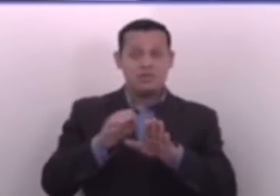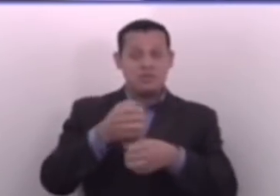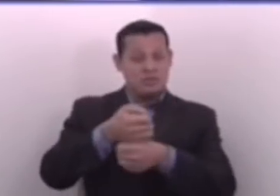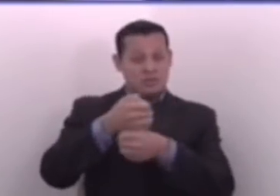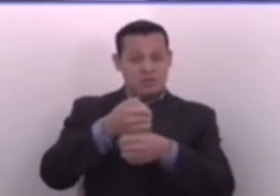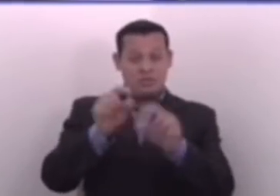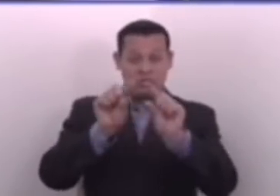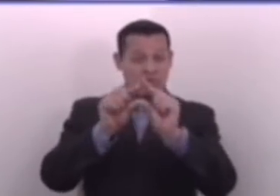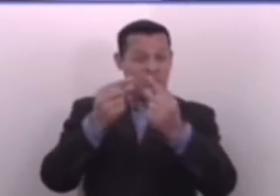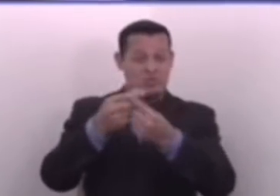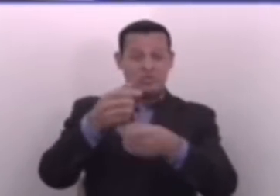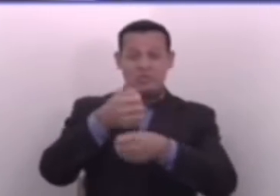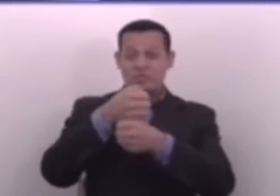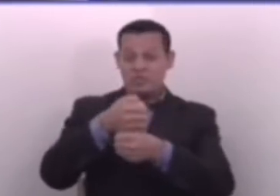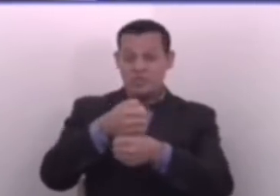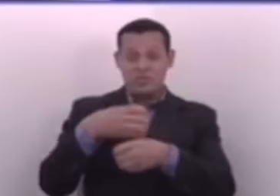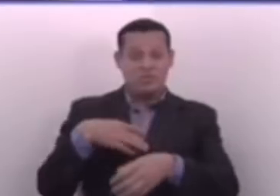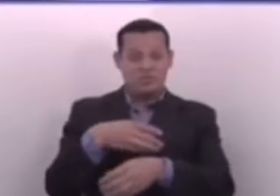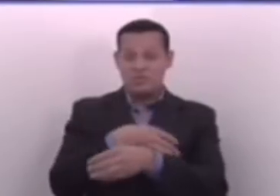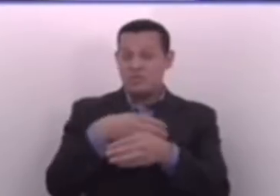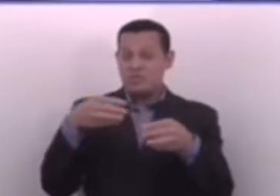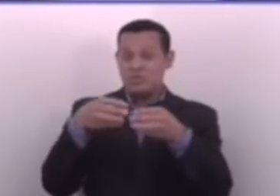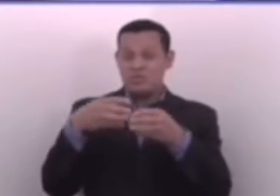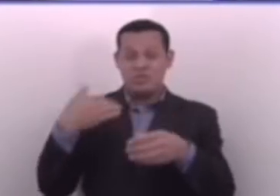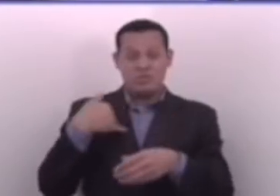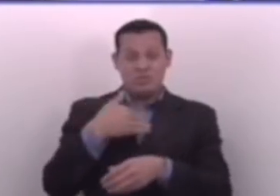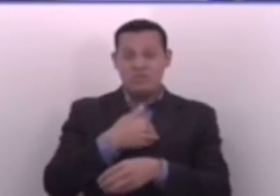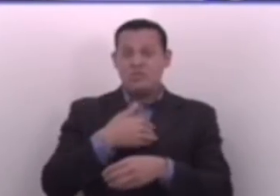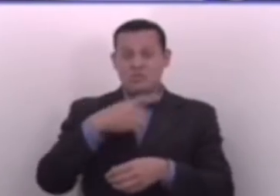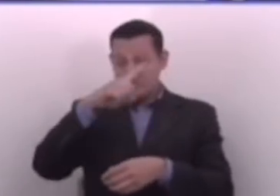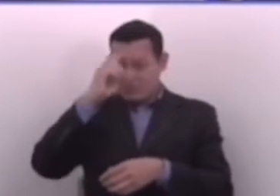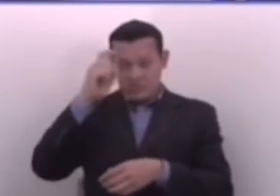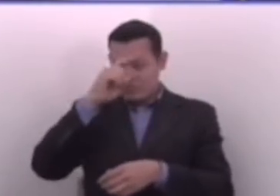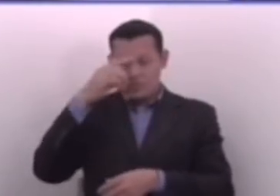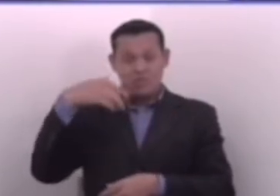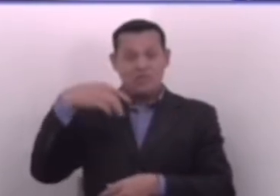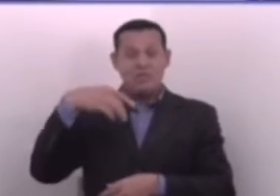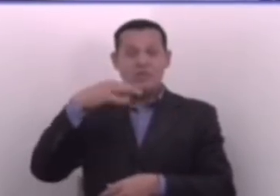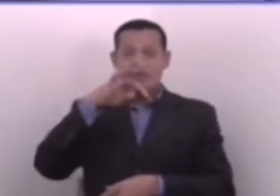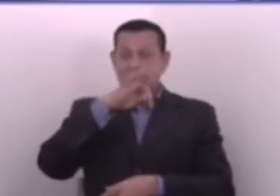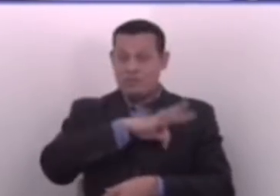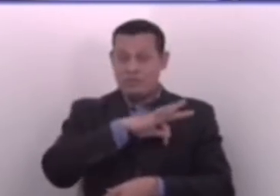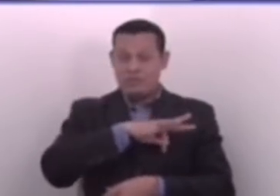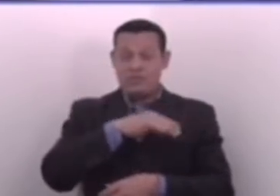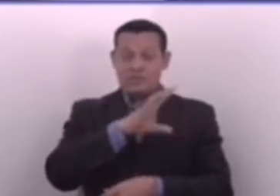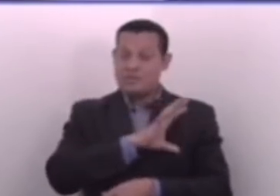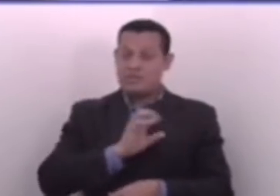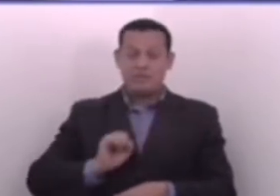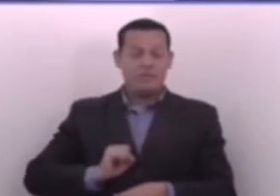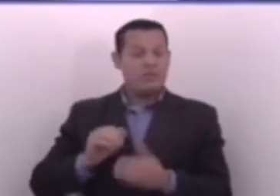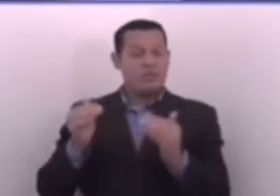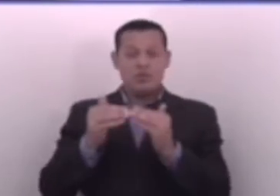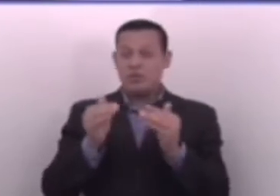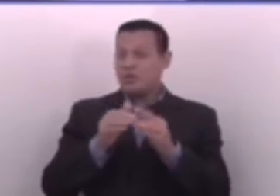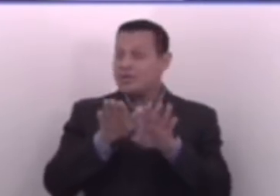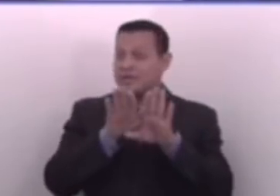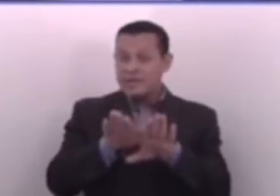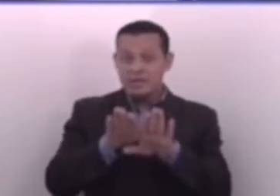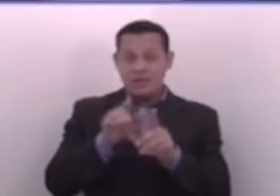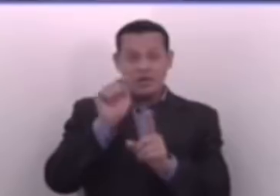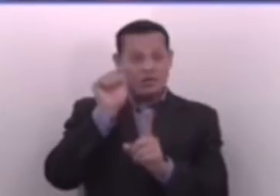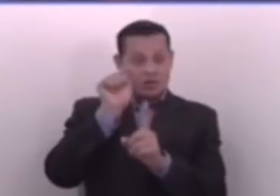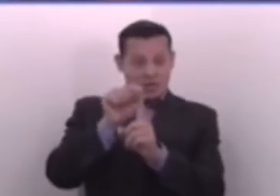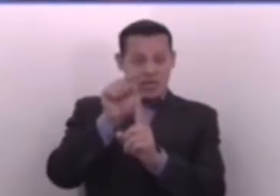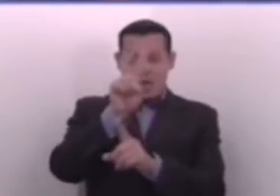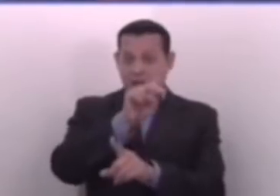de Seguridad por estar trabajando en beneficio de cada uno de los salvadoreños. Pero muchísimas gracias a usted,